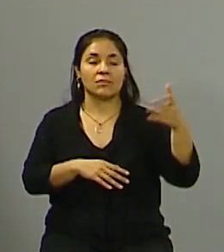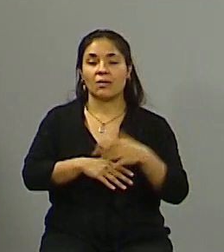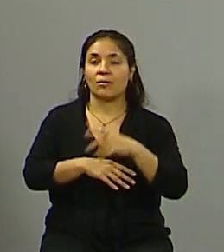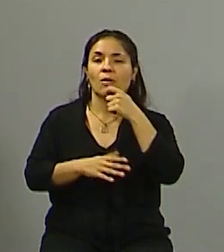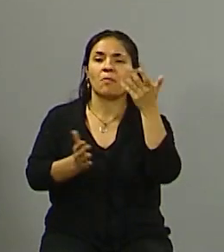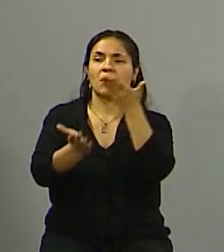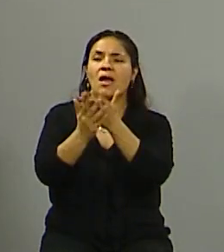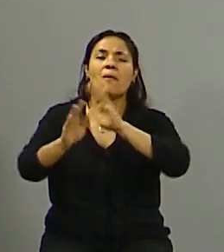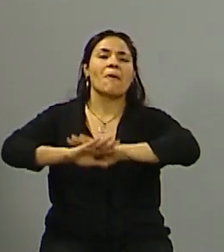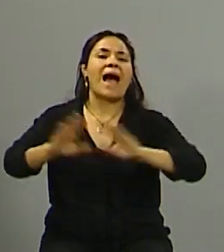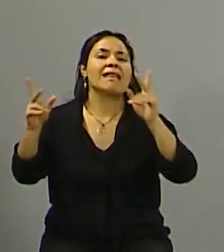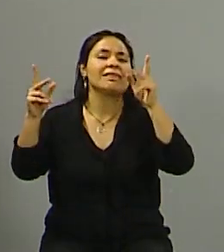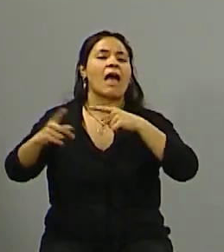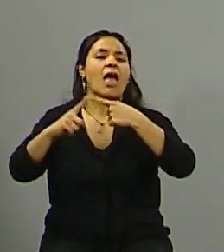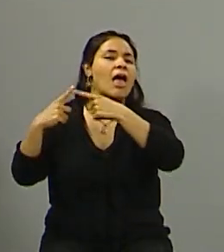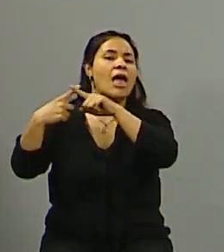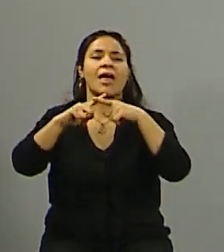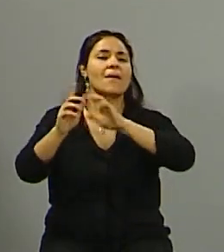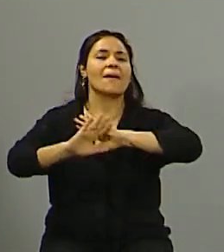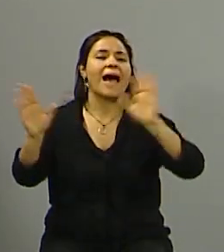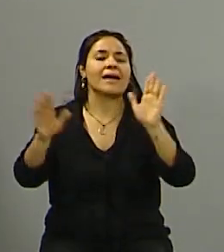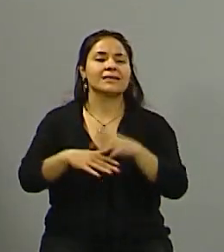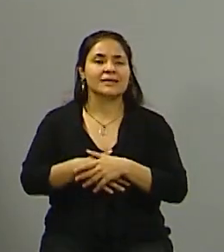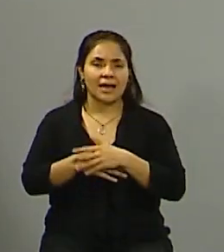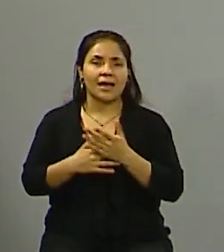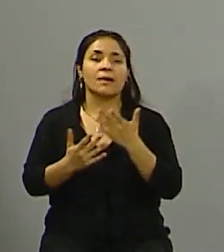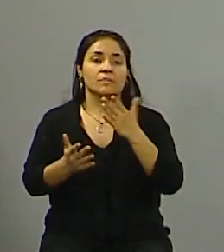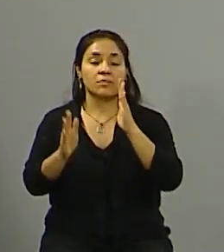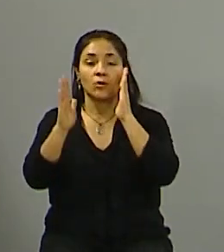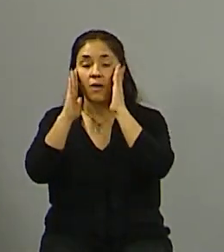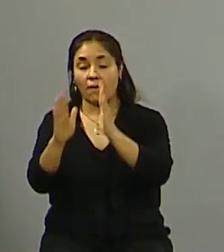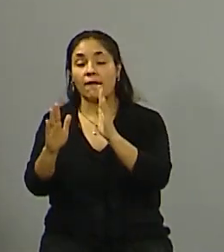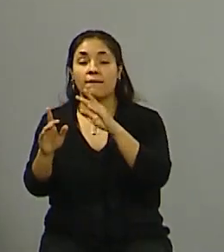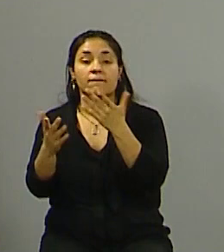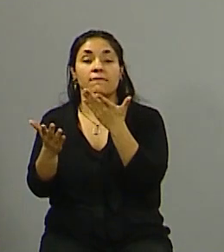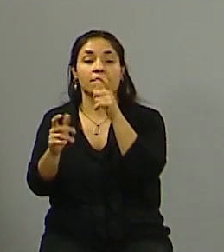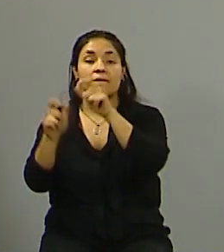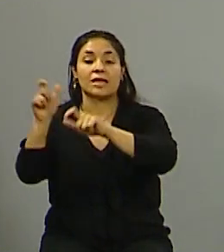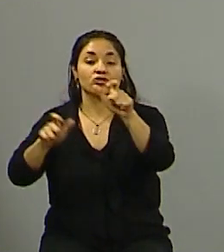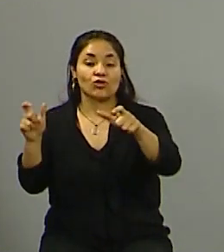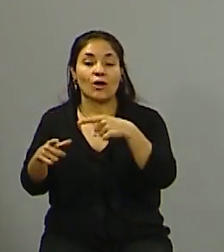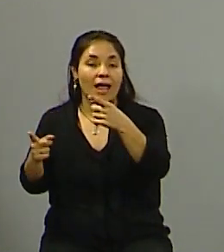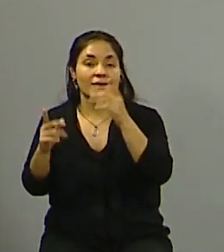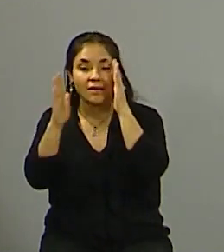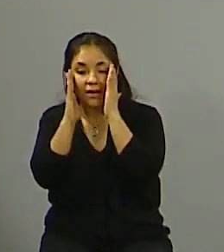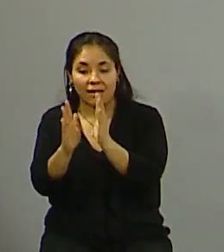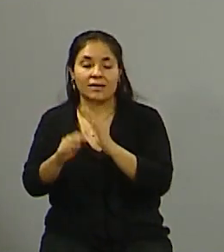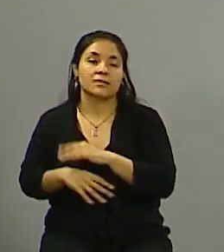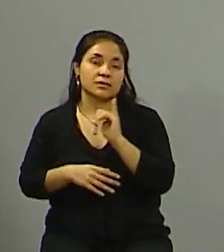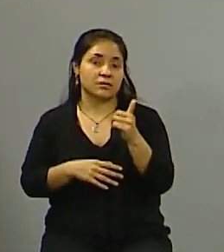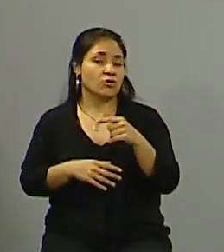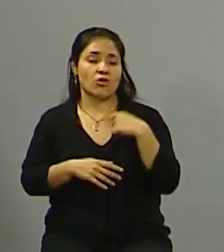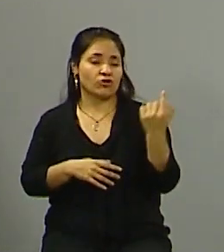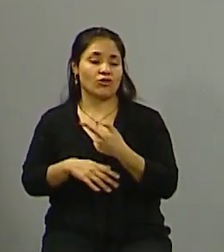ocúpense de los vecinos? no porque nosotros vamos con una agenda propositiva con propuestas concretas y plausibles y realizables